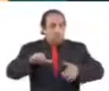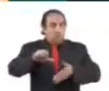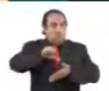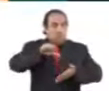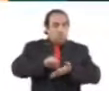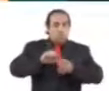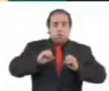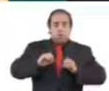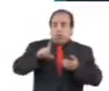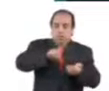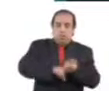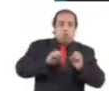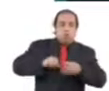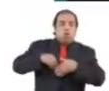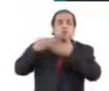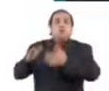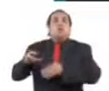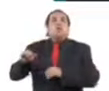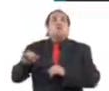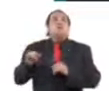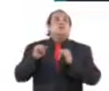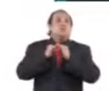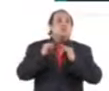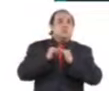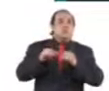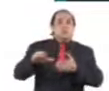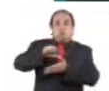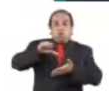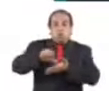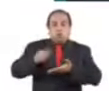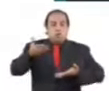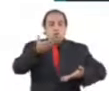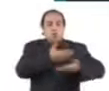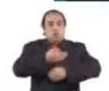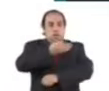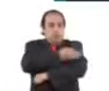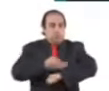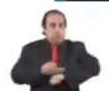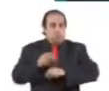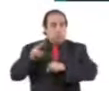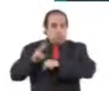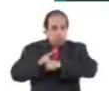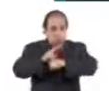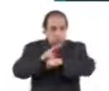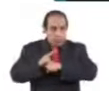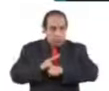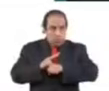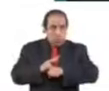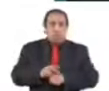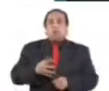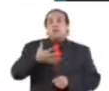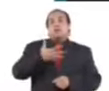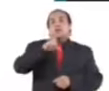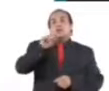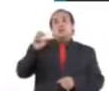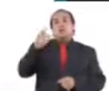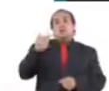fuera de la institución. Nuestros centros de convivencia familiar supervisada desarrollaron